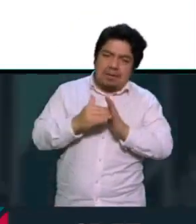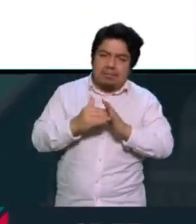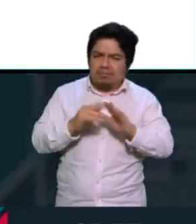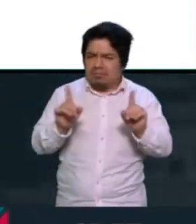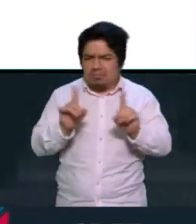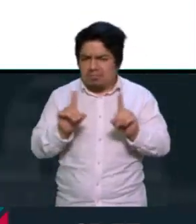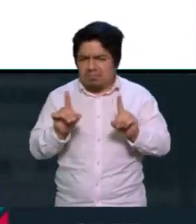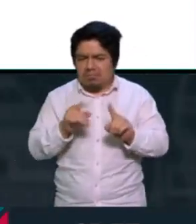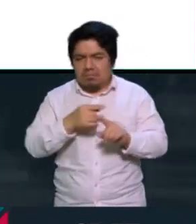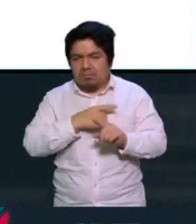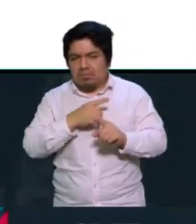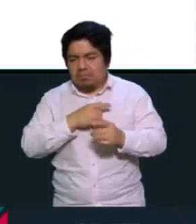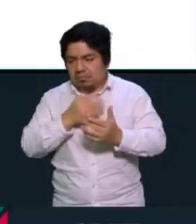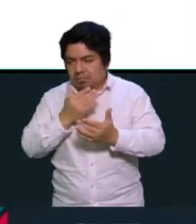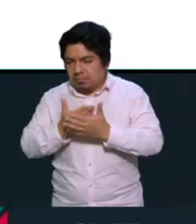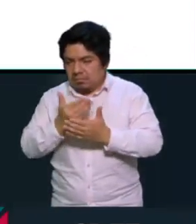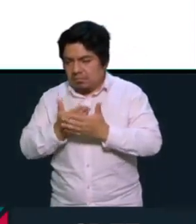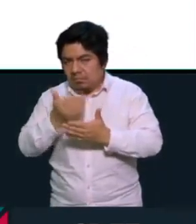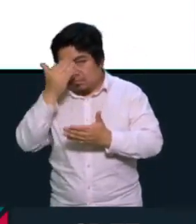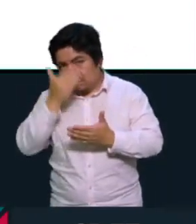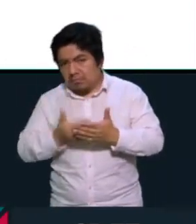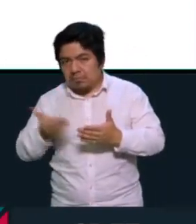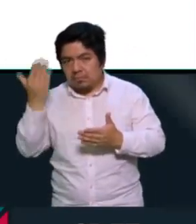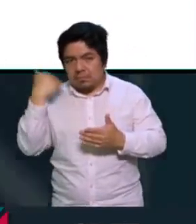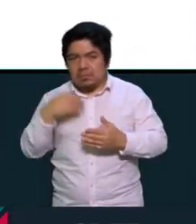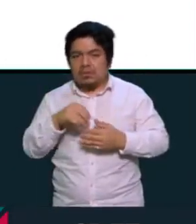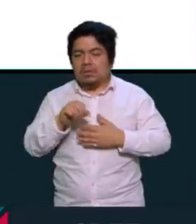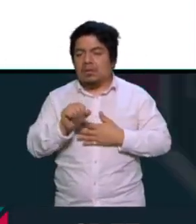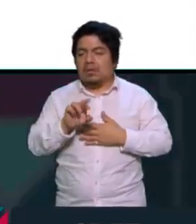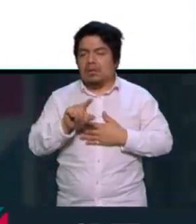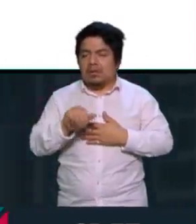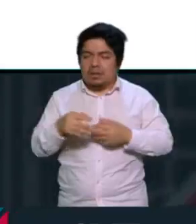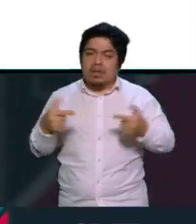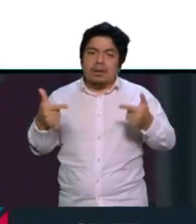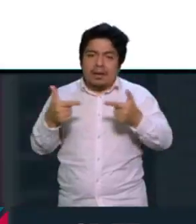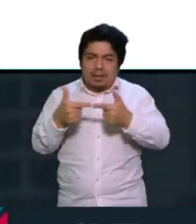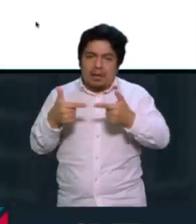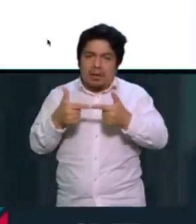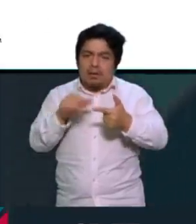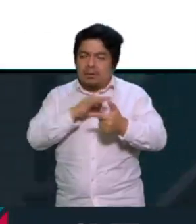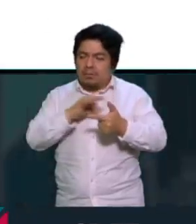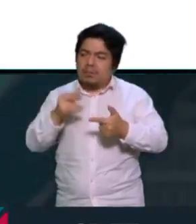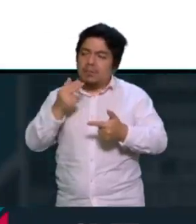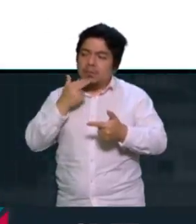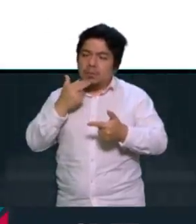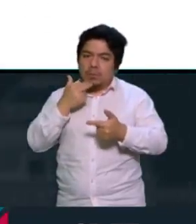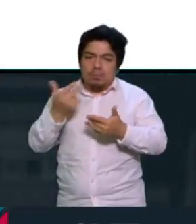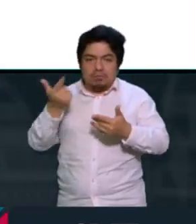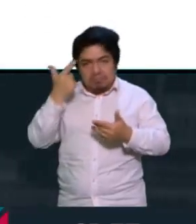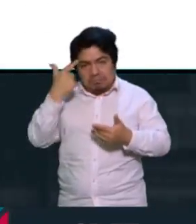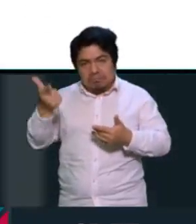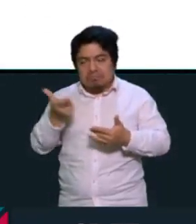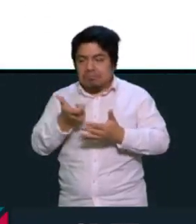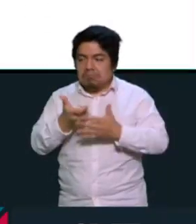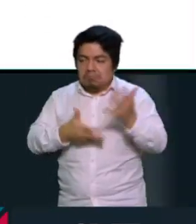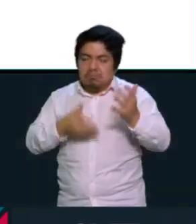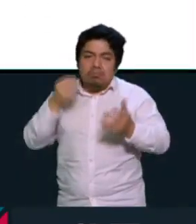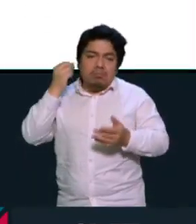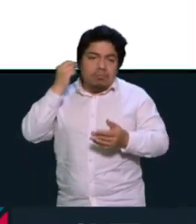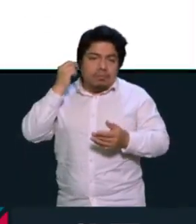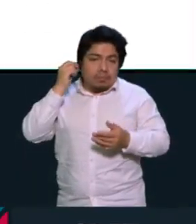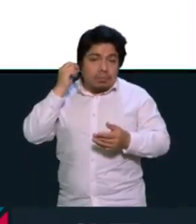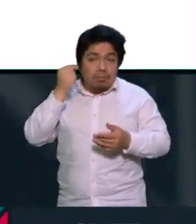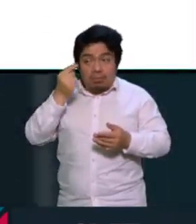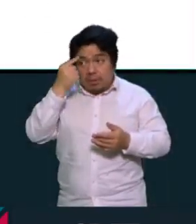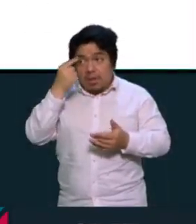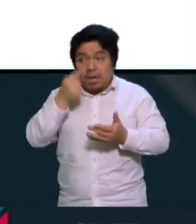Lo están haciendo basados en herramientas ya de Stream Limit y de Google que son muy fáciles de usar y que son muy económicas, ¿no? Yo creo que